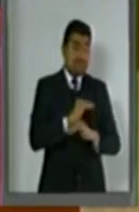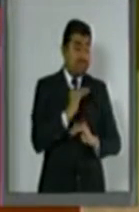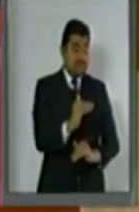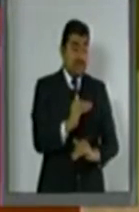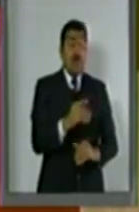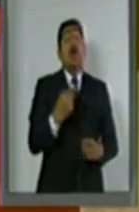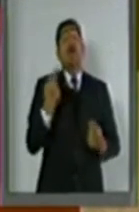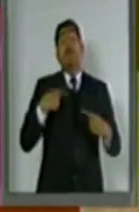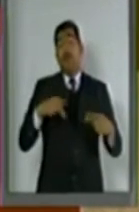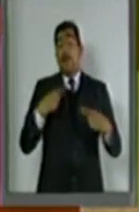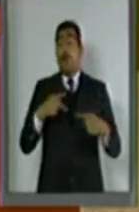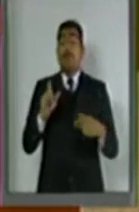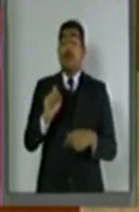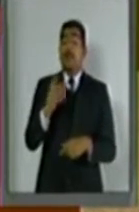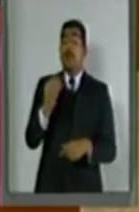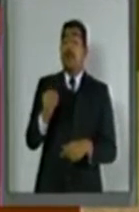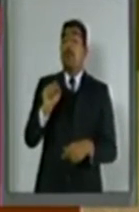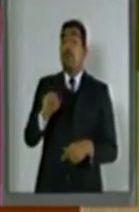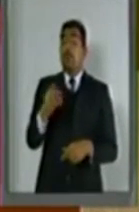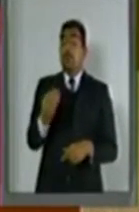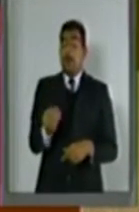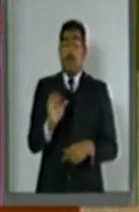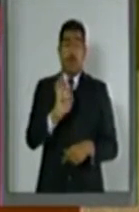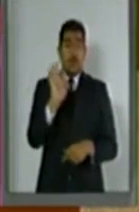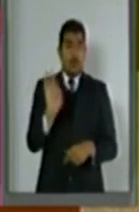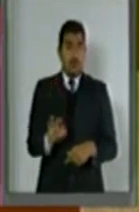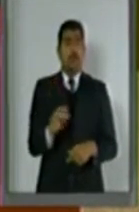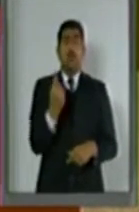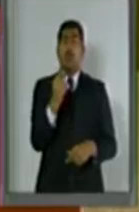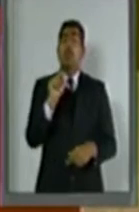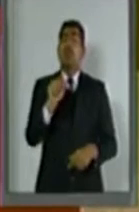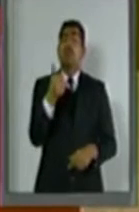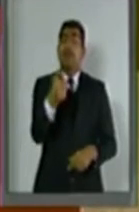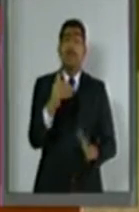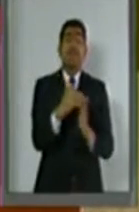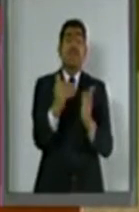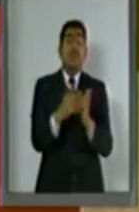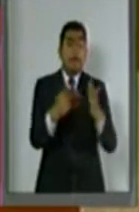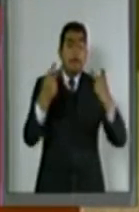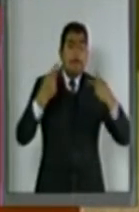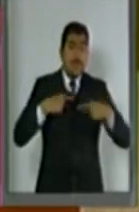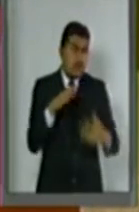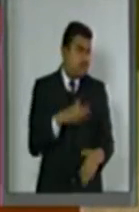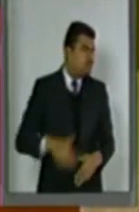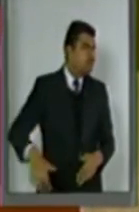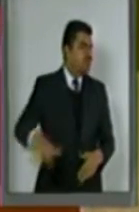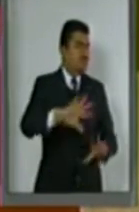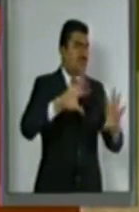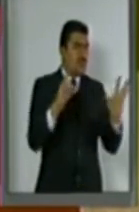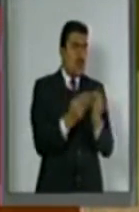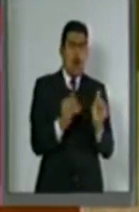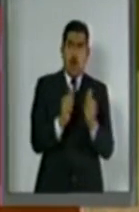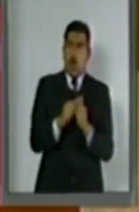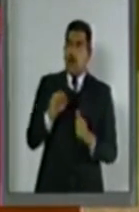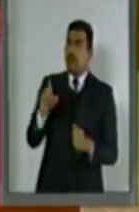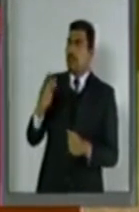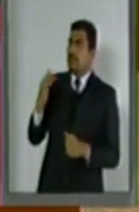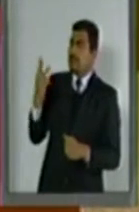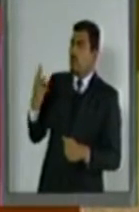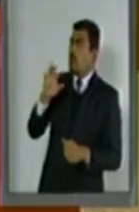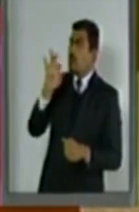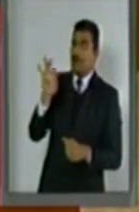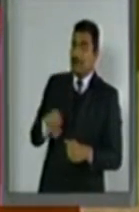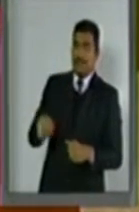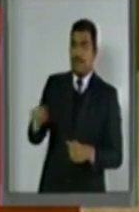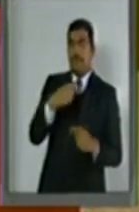discapacidad es de 29.9%, o sea, 1.6 millones de personas, contra el 53.7% de